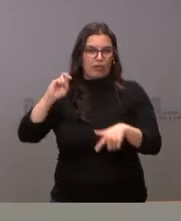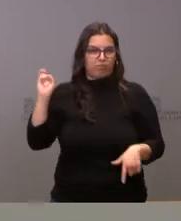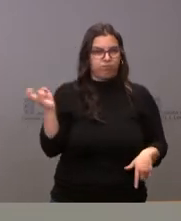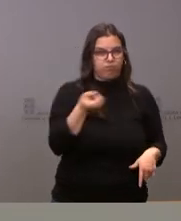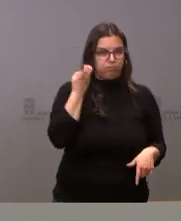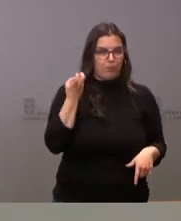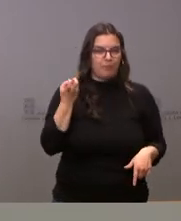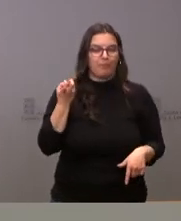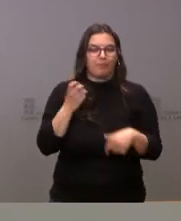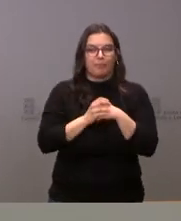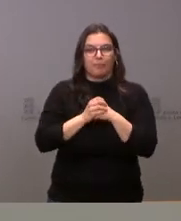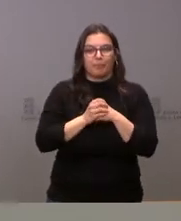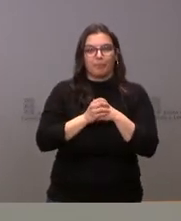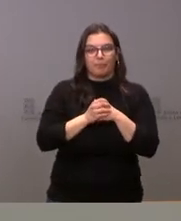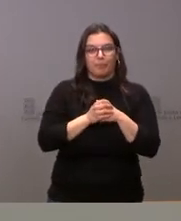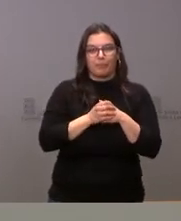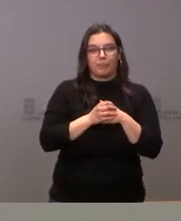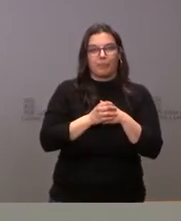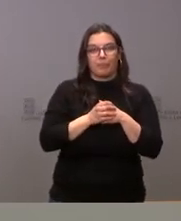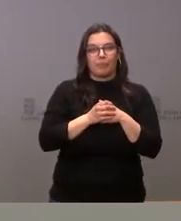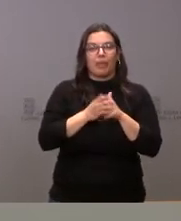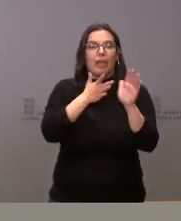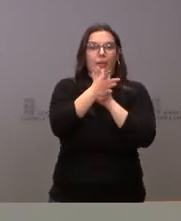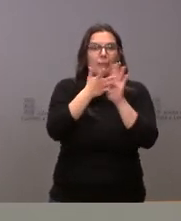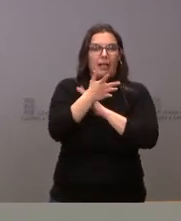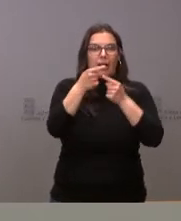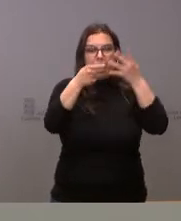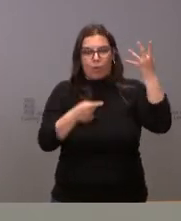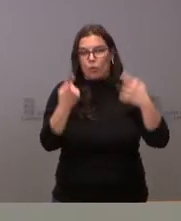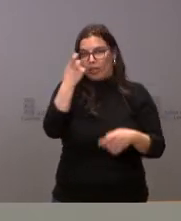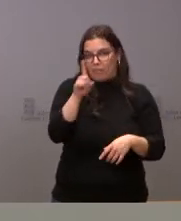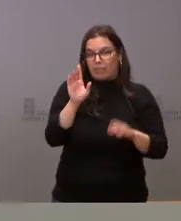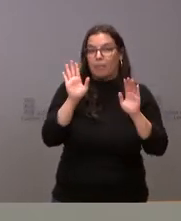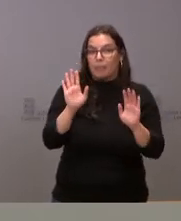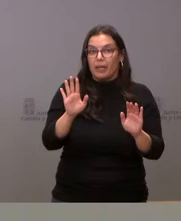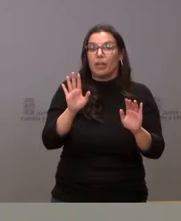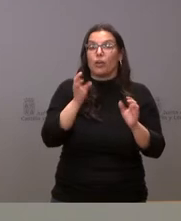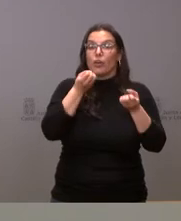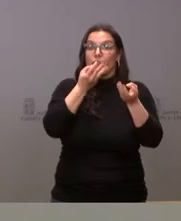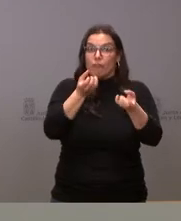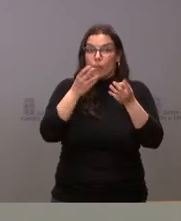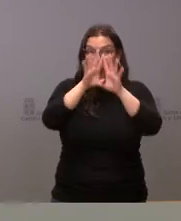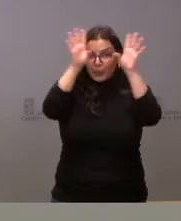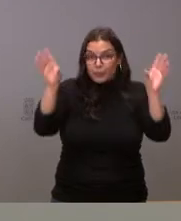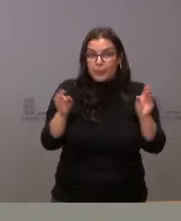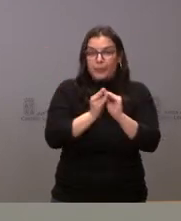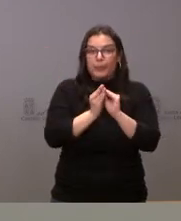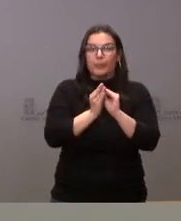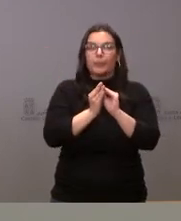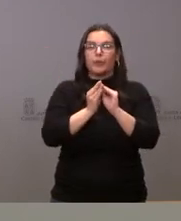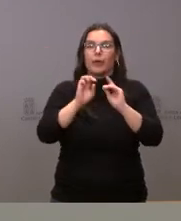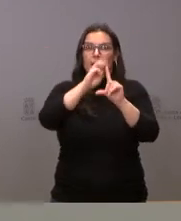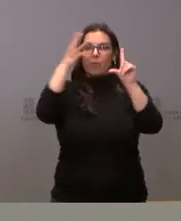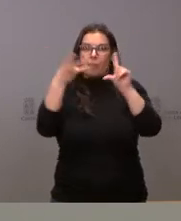una de sus categorías. No paso a relatarles, pero se colgará una información de síntesis de este asunto. Esta es la mañana